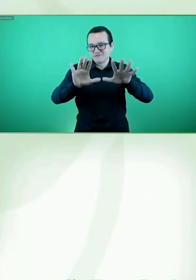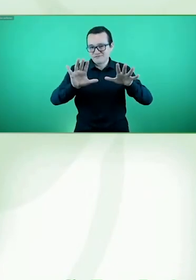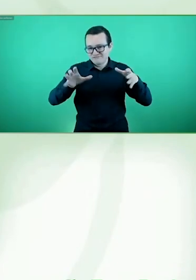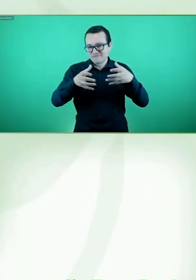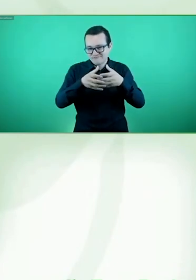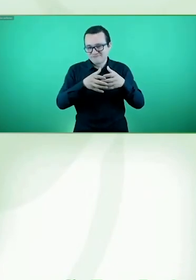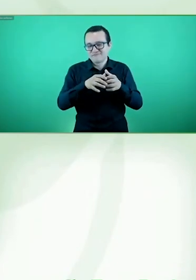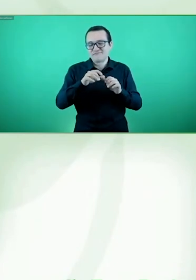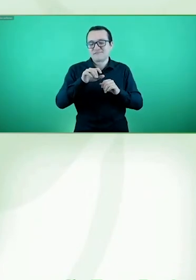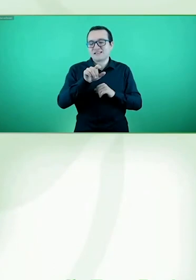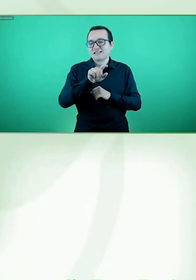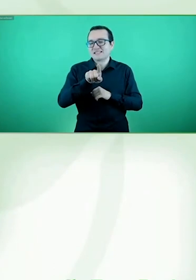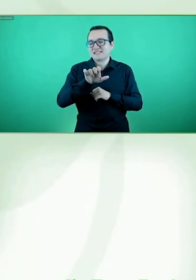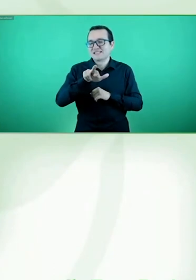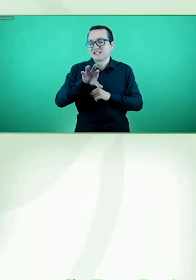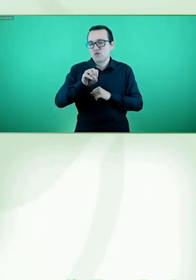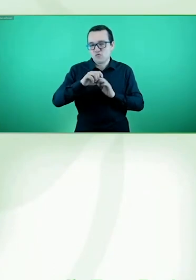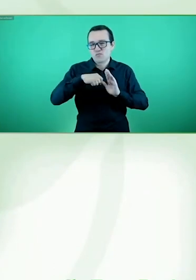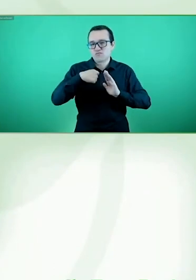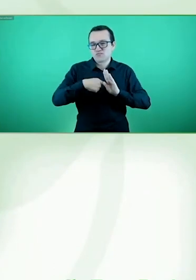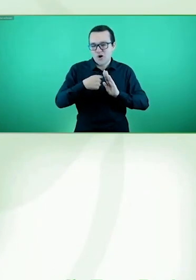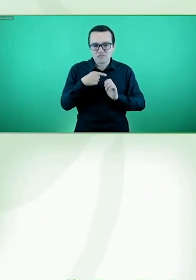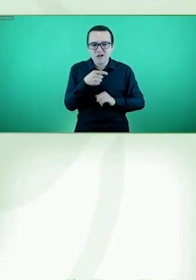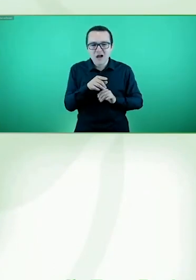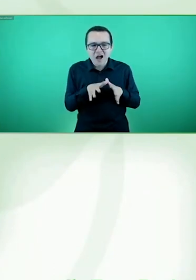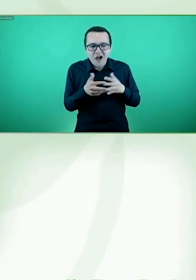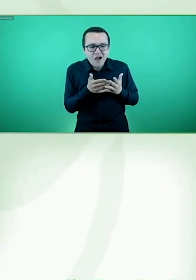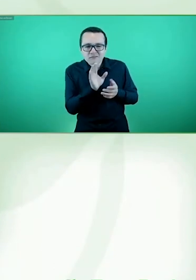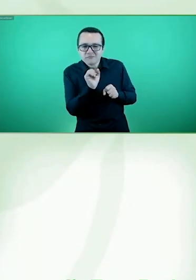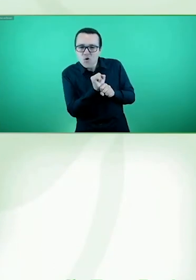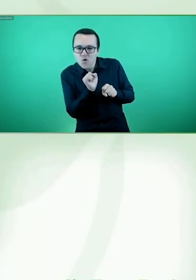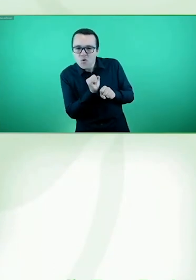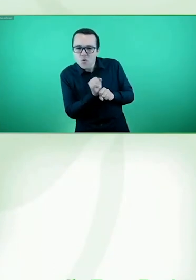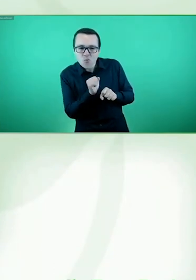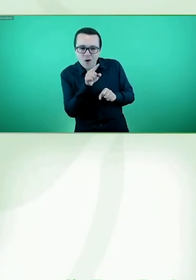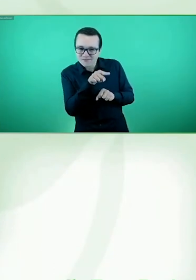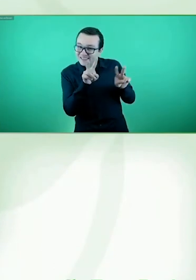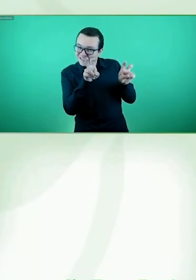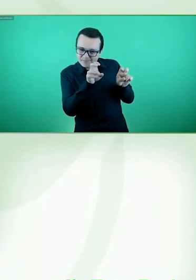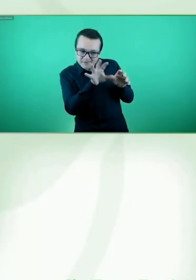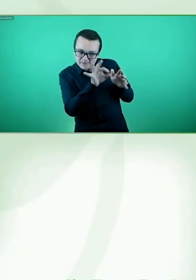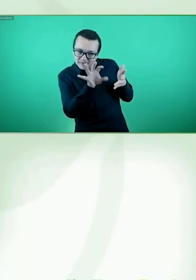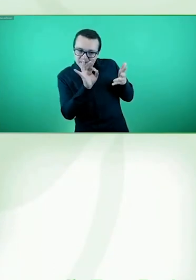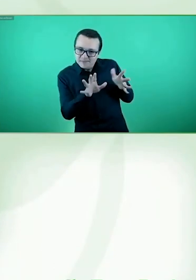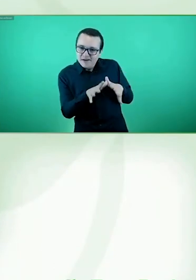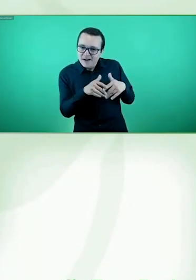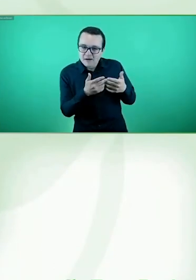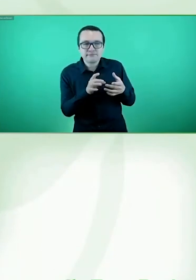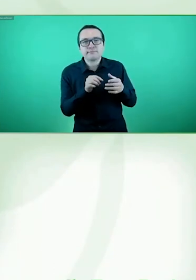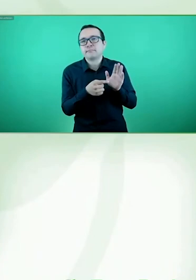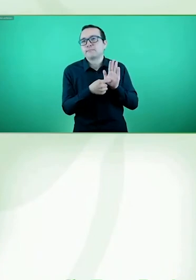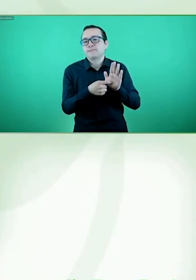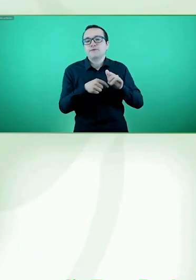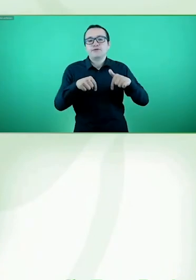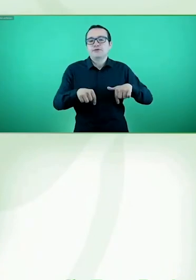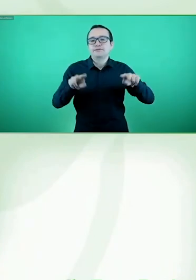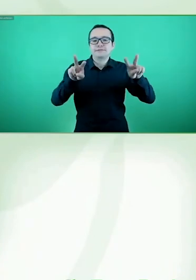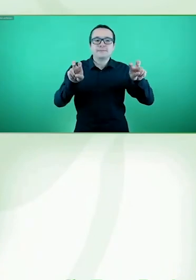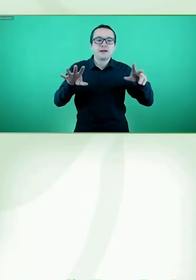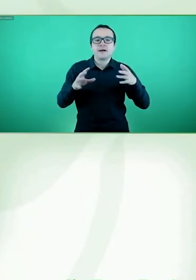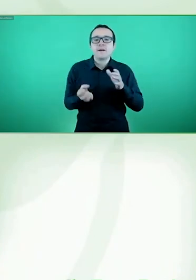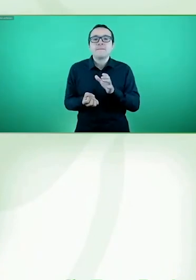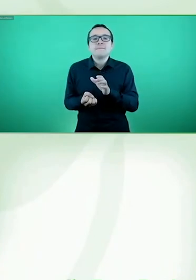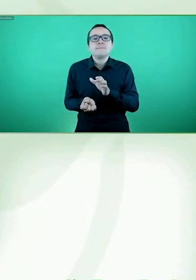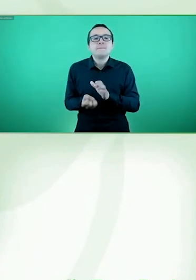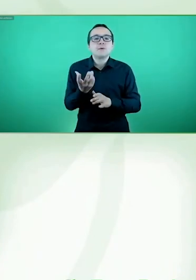presentando cómo están trabajando en los diferentes aspectos vinculados. Por ejemplo, hoy tenemos productos accesibles para personas